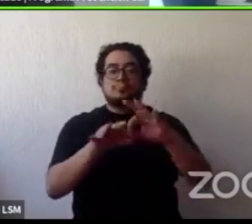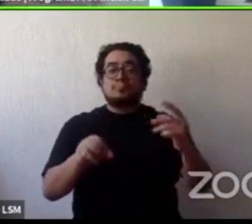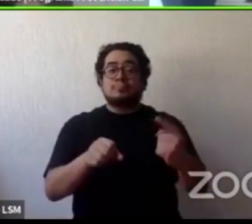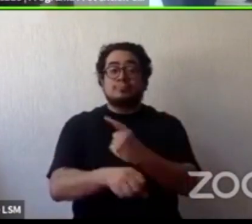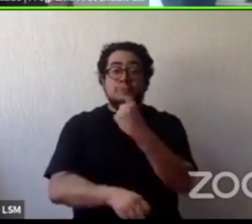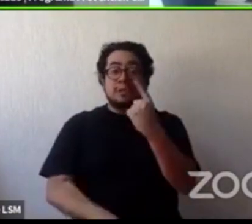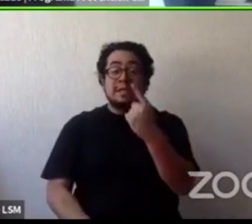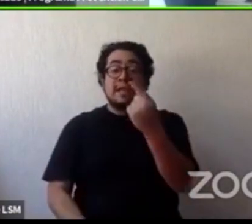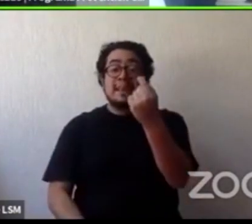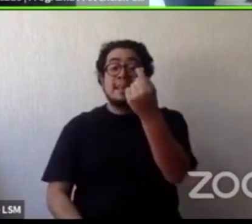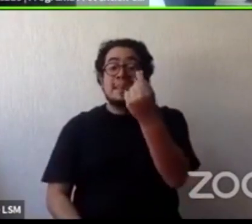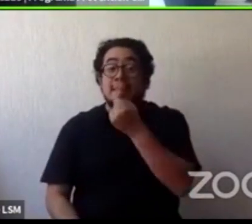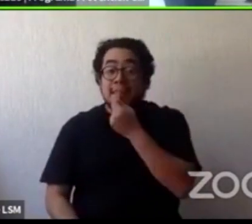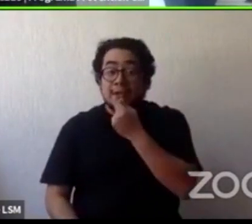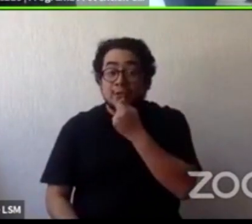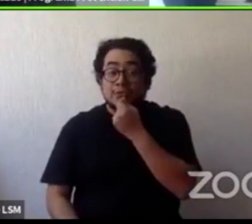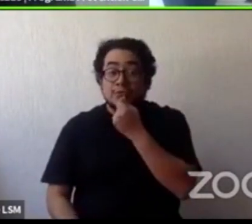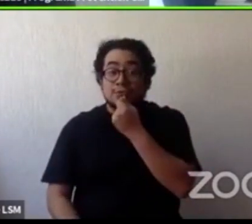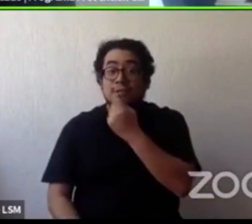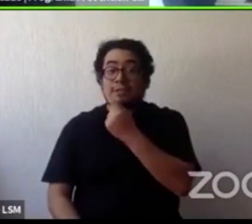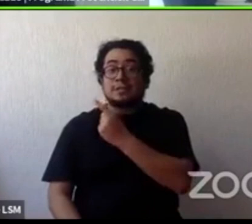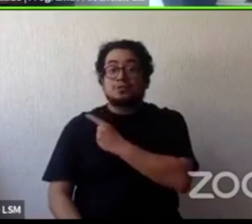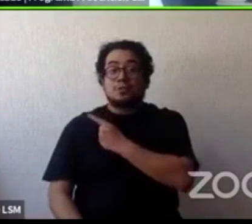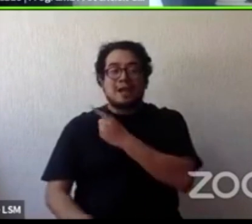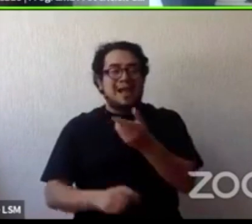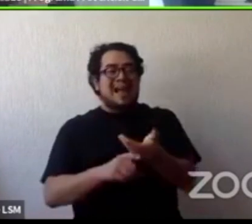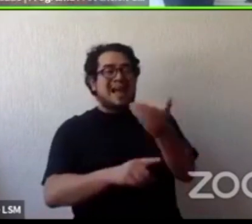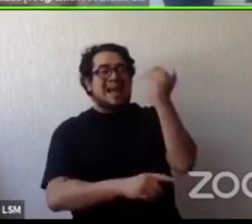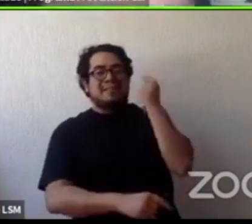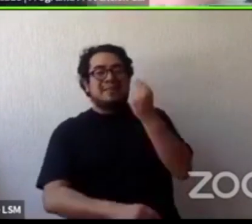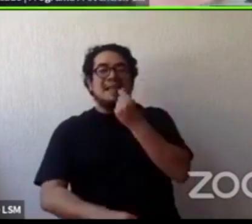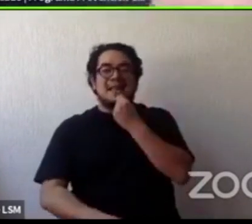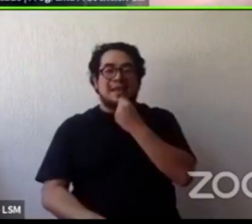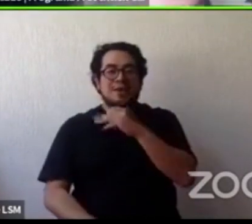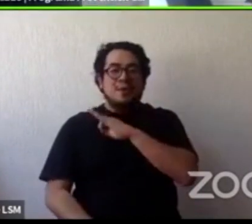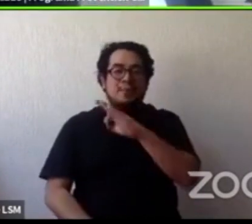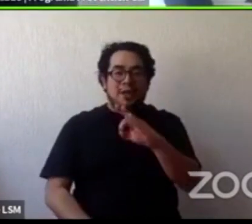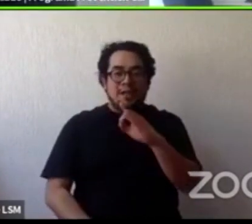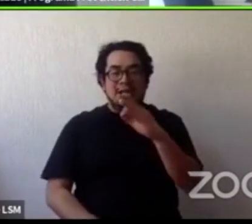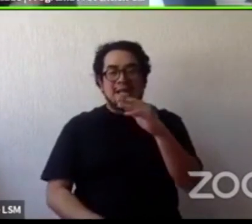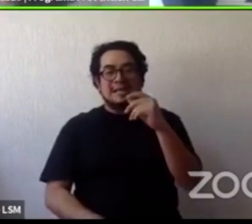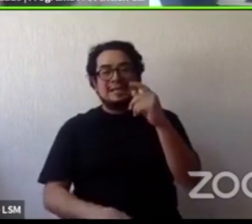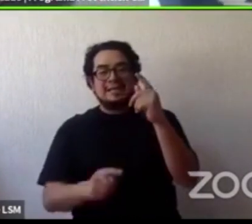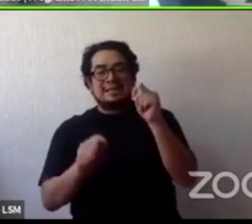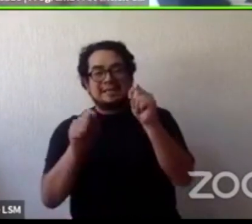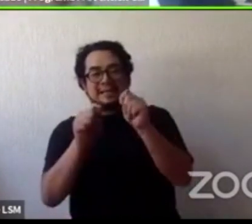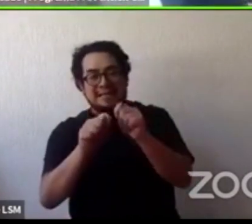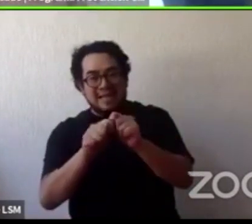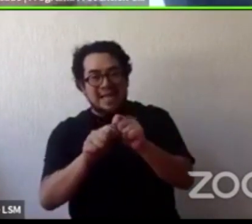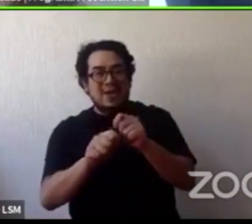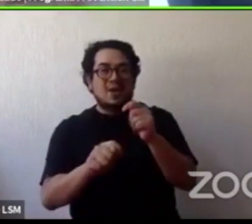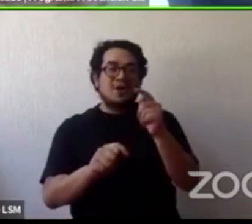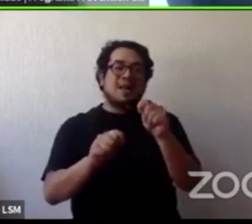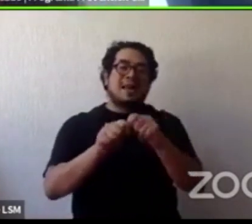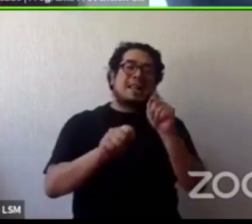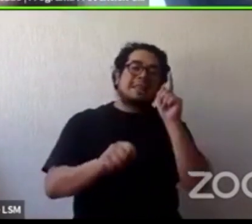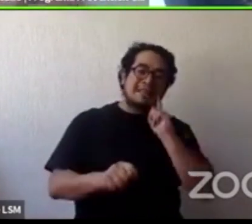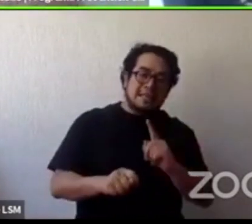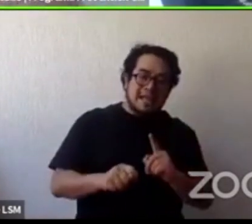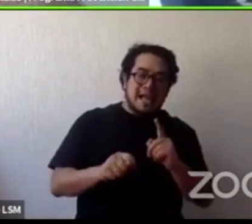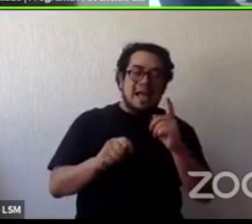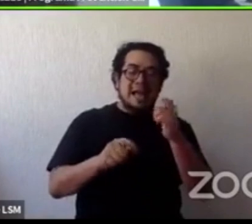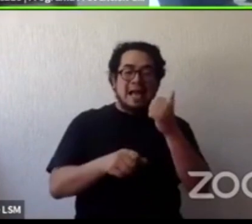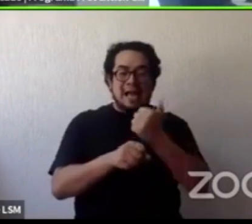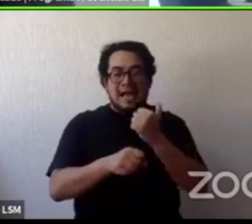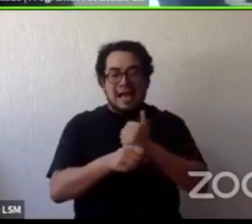antes el niño podía acudir con la tía el tío el abuelo etcétera etcétera pero hoy el núcleo social el núcleo familiar